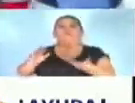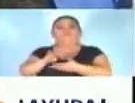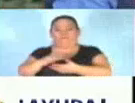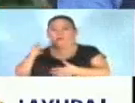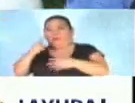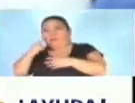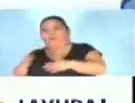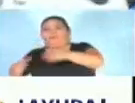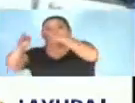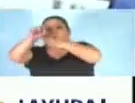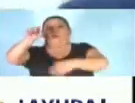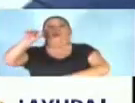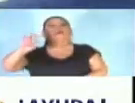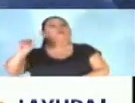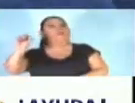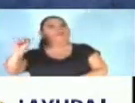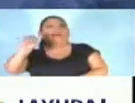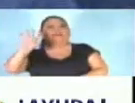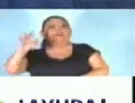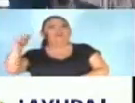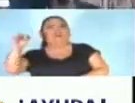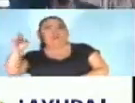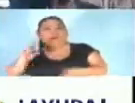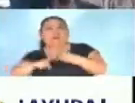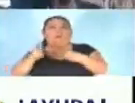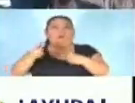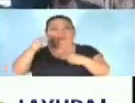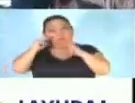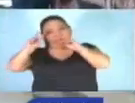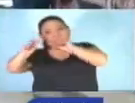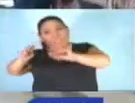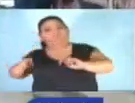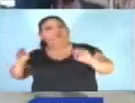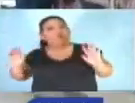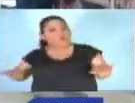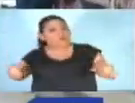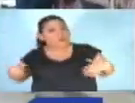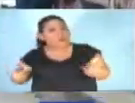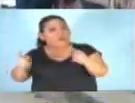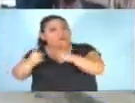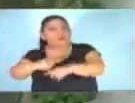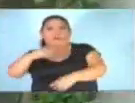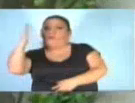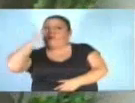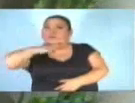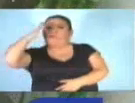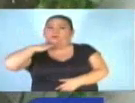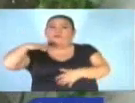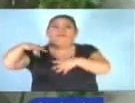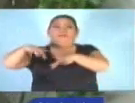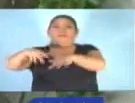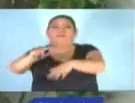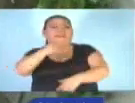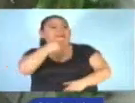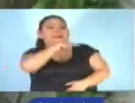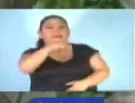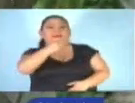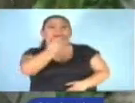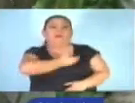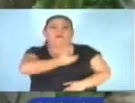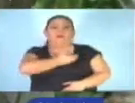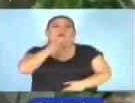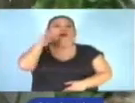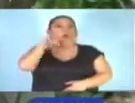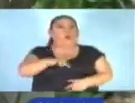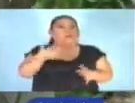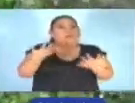Policía se han sumado a sus equipos técnicos para investigar la procedencia de la contaminación y deducir responsabilidades. Por el momento